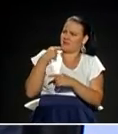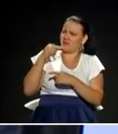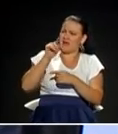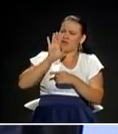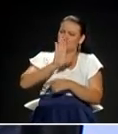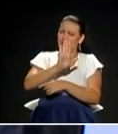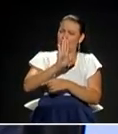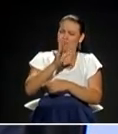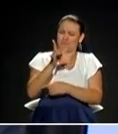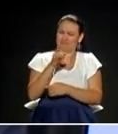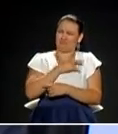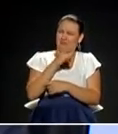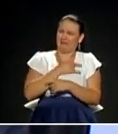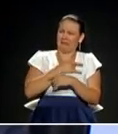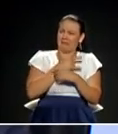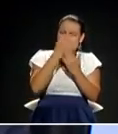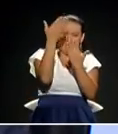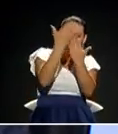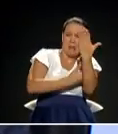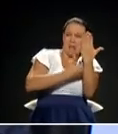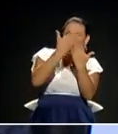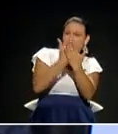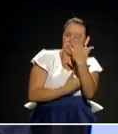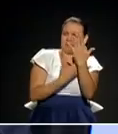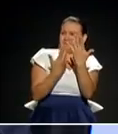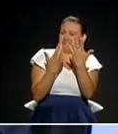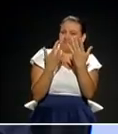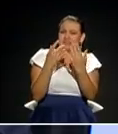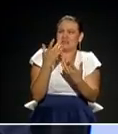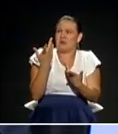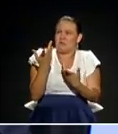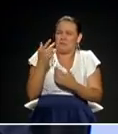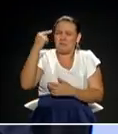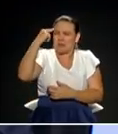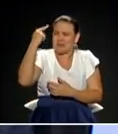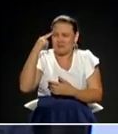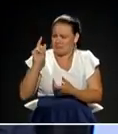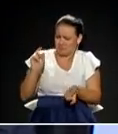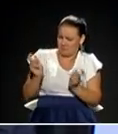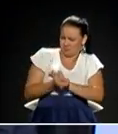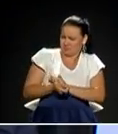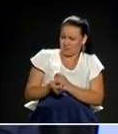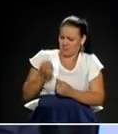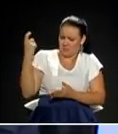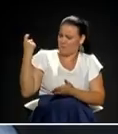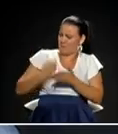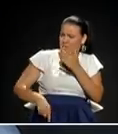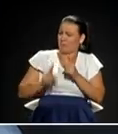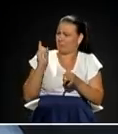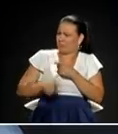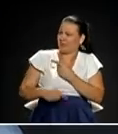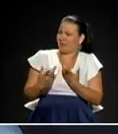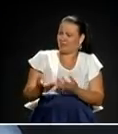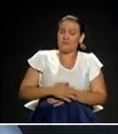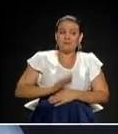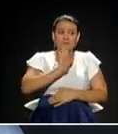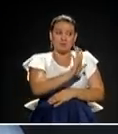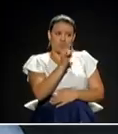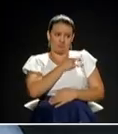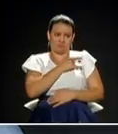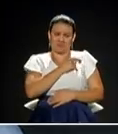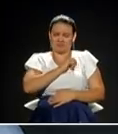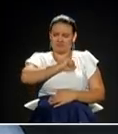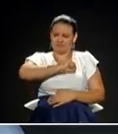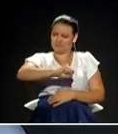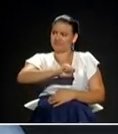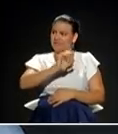universidades de Medellín. Realmente un alcalde no lo puede hacer y cada universidad tiene una autonomía universitaria. No me quedó claro